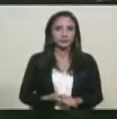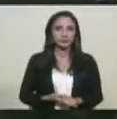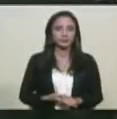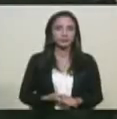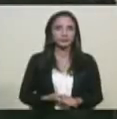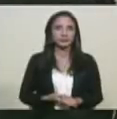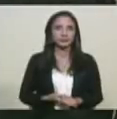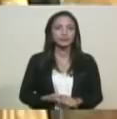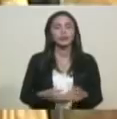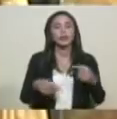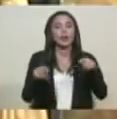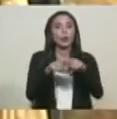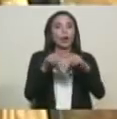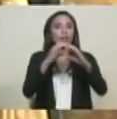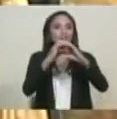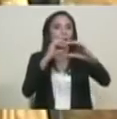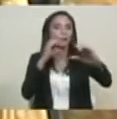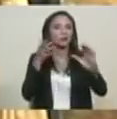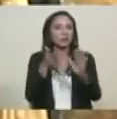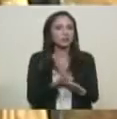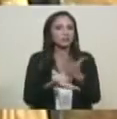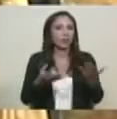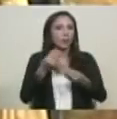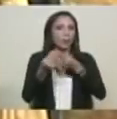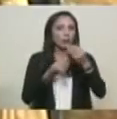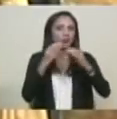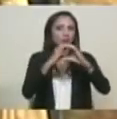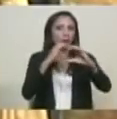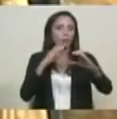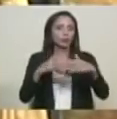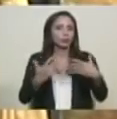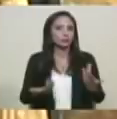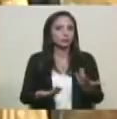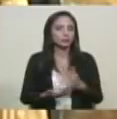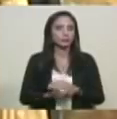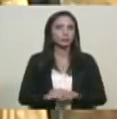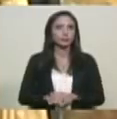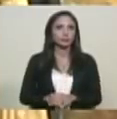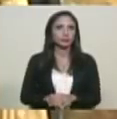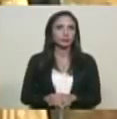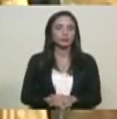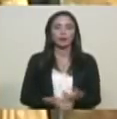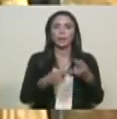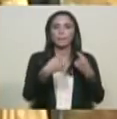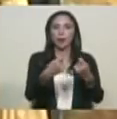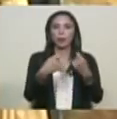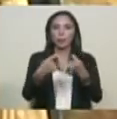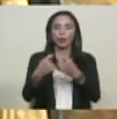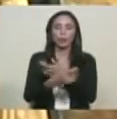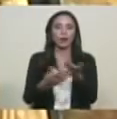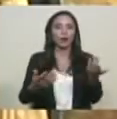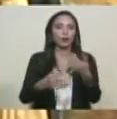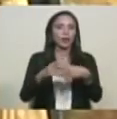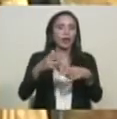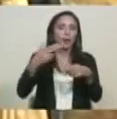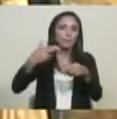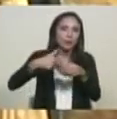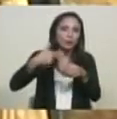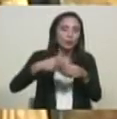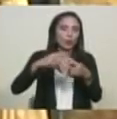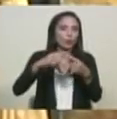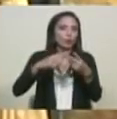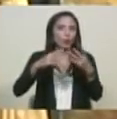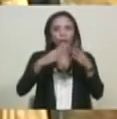Sobre el tema del transporte y de los nuevos precios de los hidrocarburos internos,